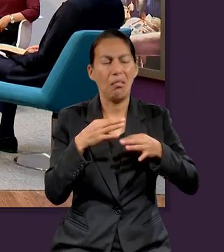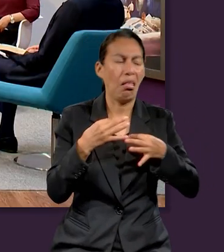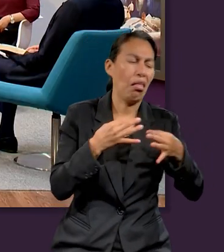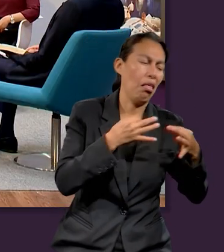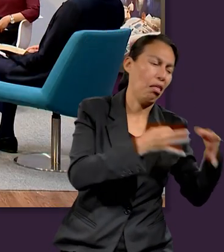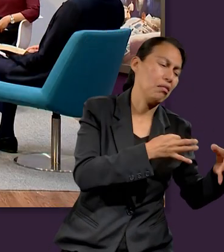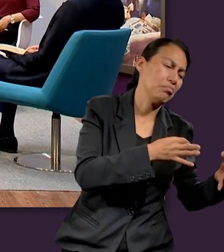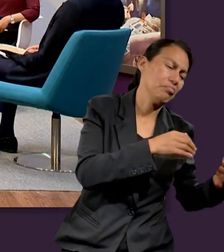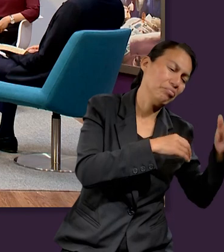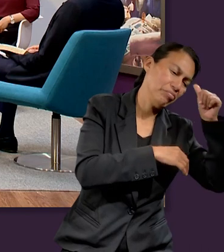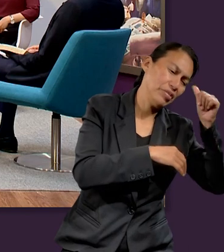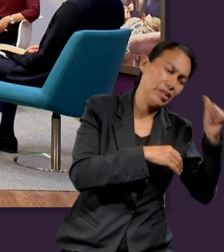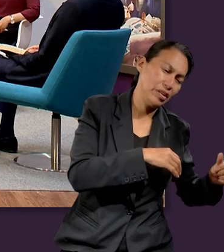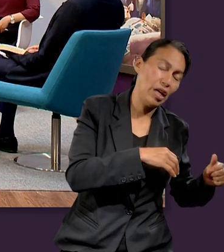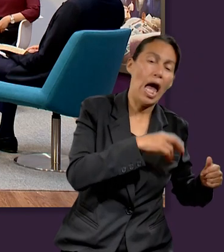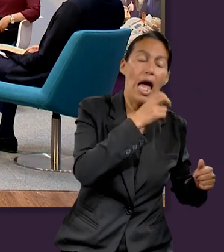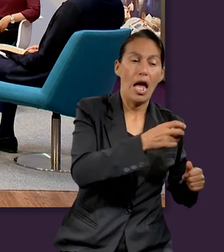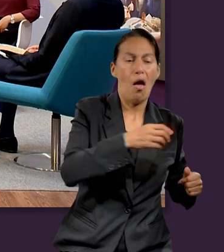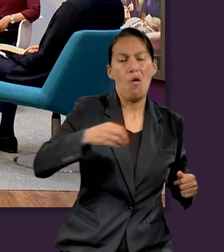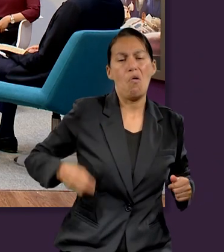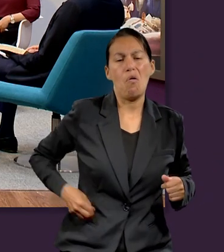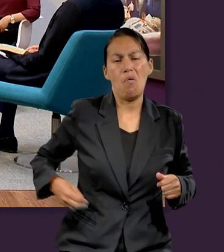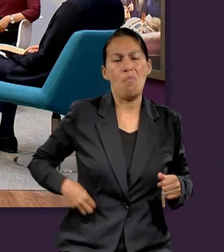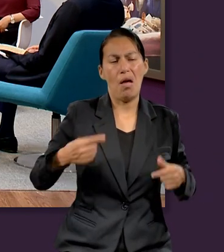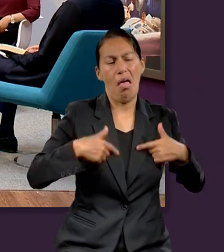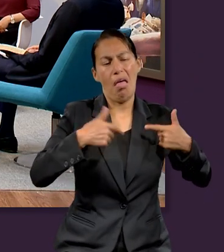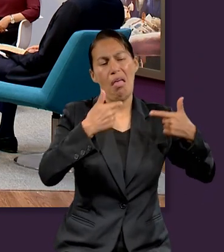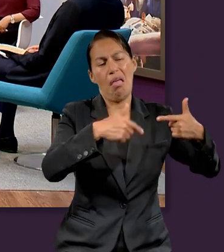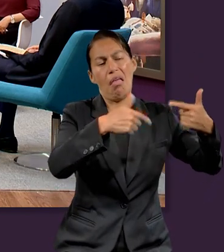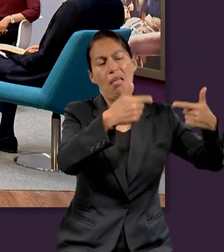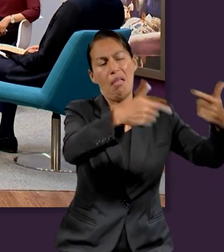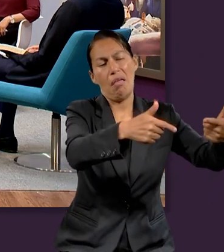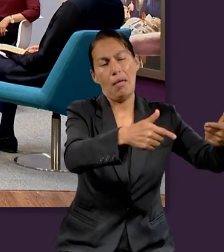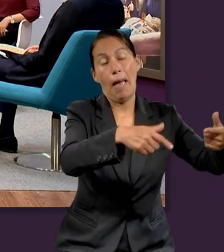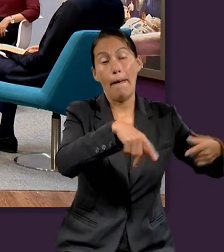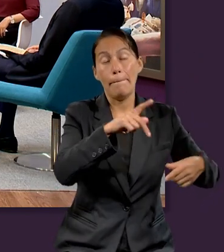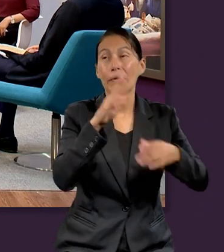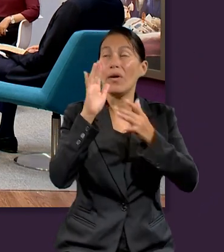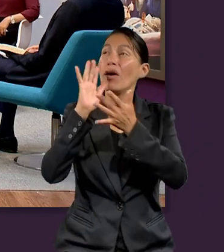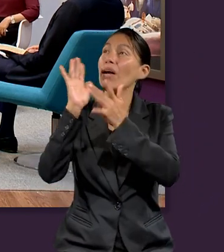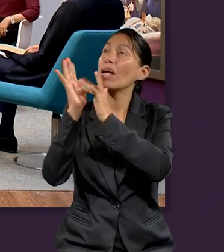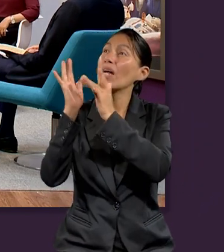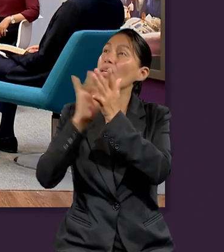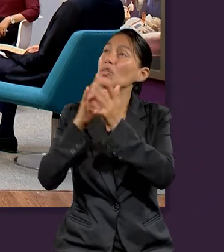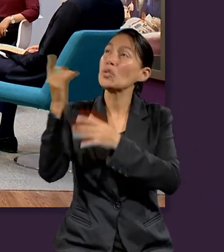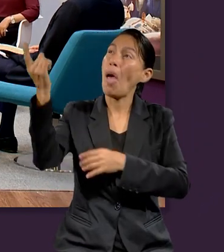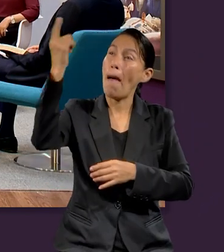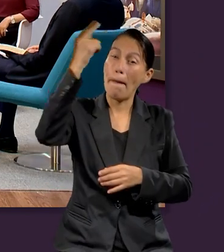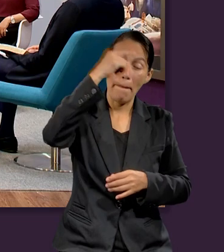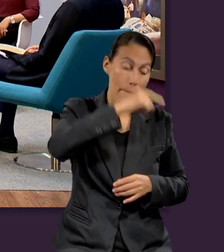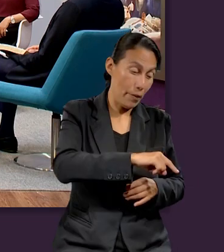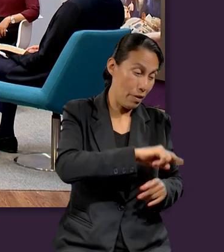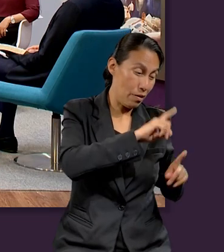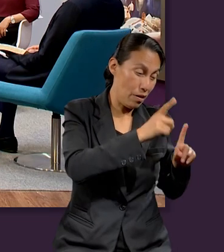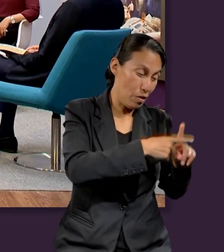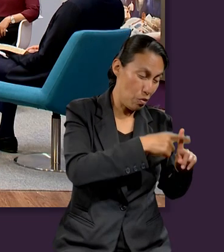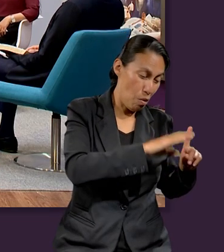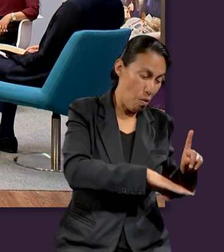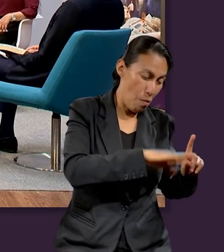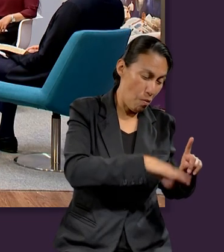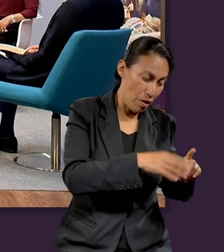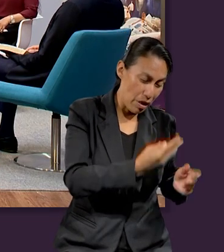con Él. Y dos cosas más que dice, La abundancia de la gracia, que es algo maravilloso, ¿verdad?